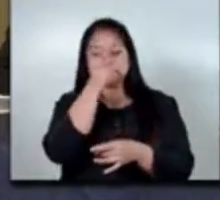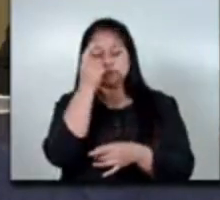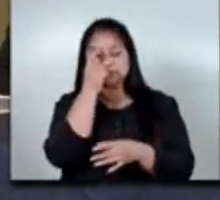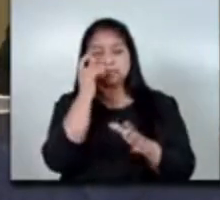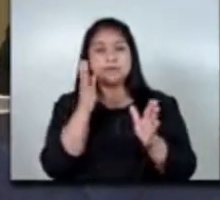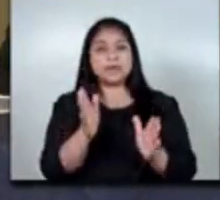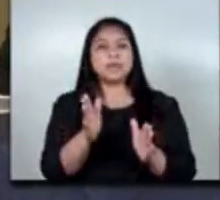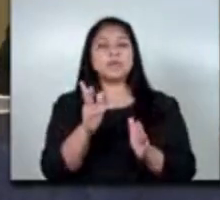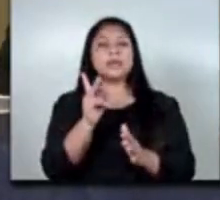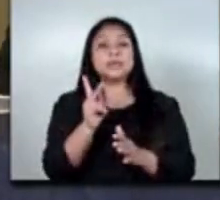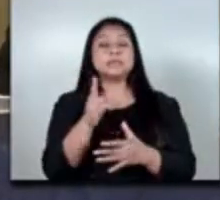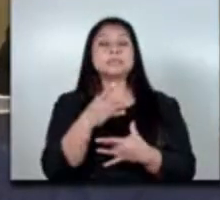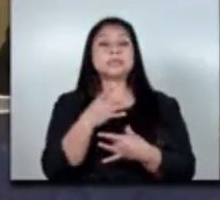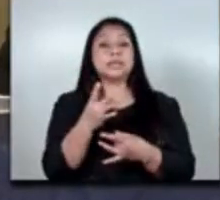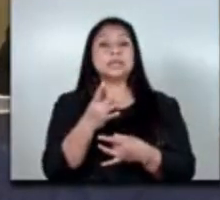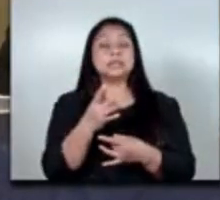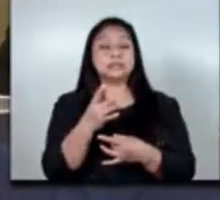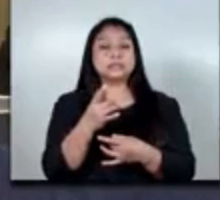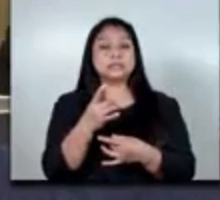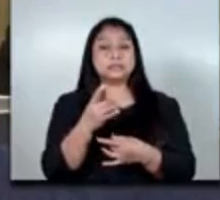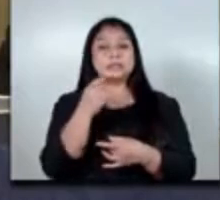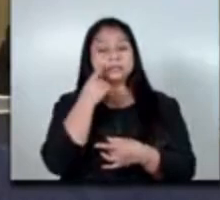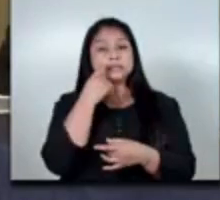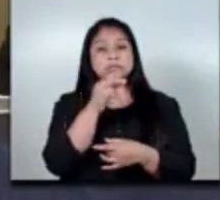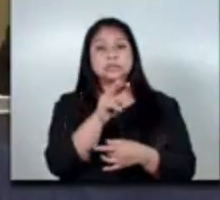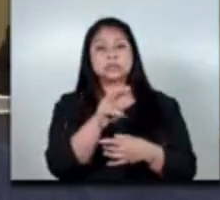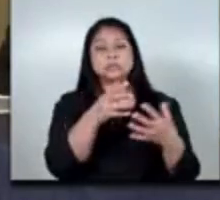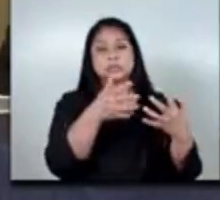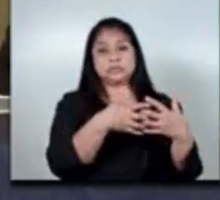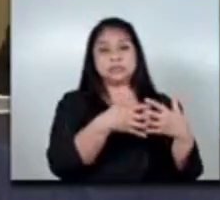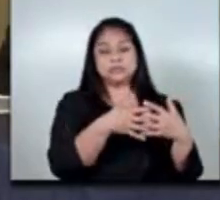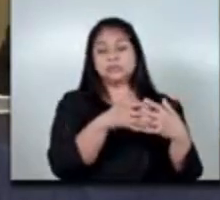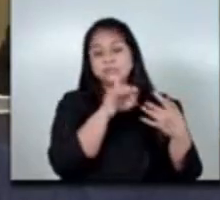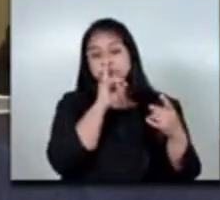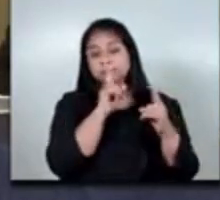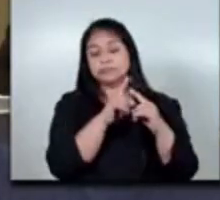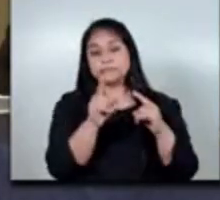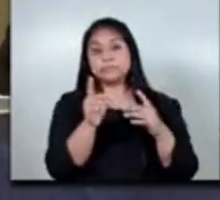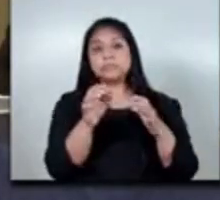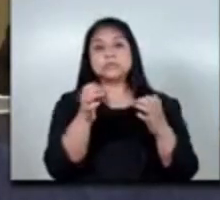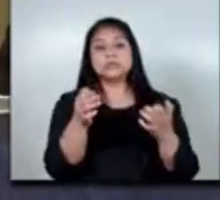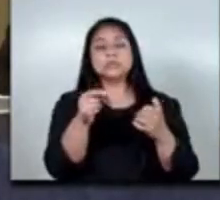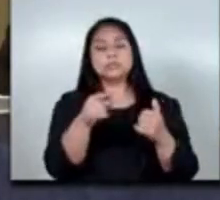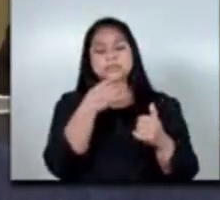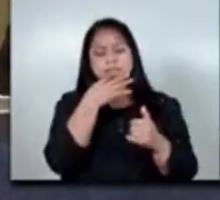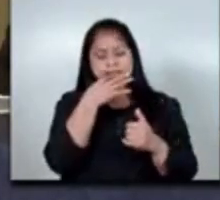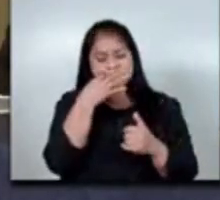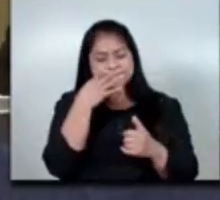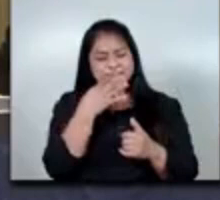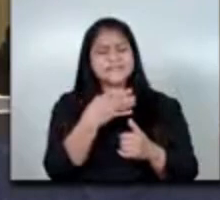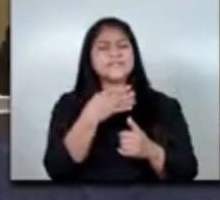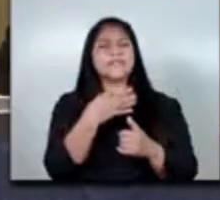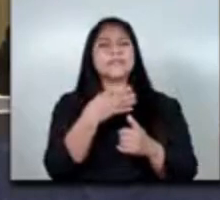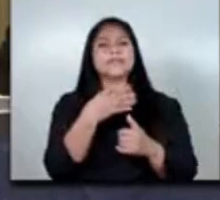y por los intereses de los patronos velar por los dos intereses a través de una auténtica verdadera